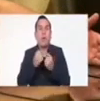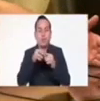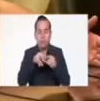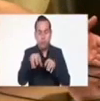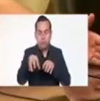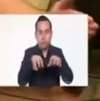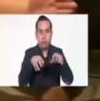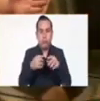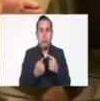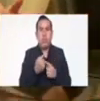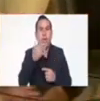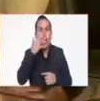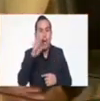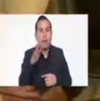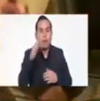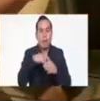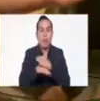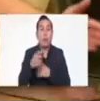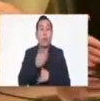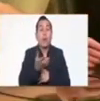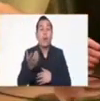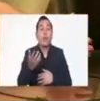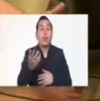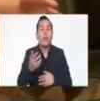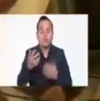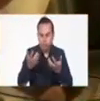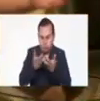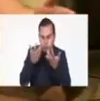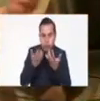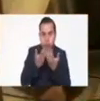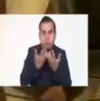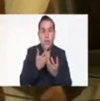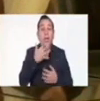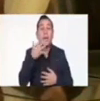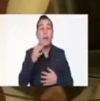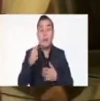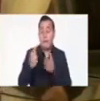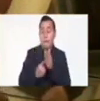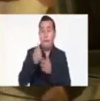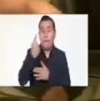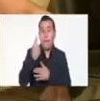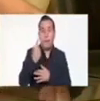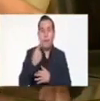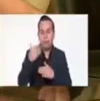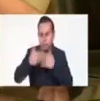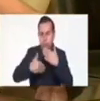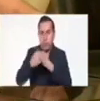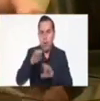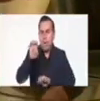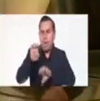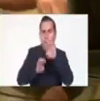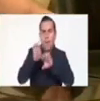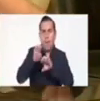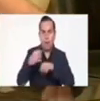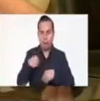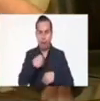empezaron, queremos ver, y mencionan el nombre de la muchacha, ¿verdad? Solo que aquí yo no la voy a poner, como dijo la diputada Suecia Calleja, porque al ser